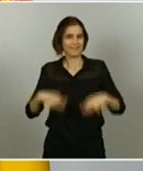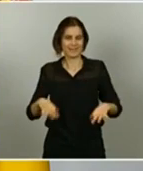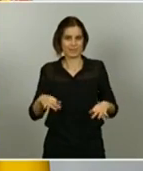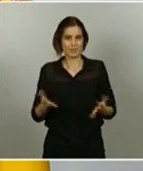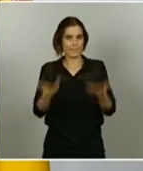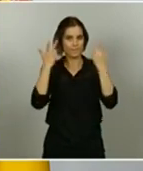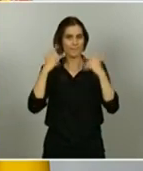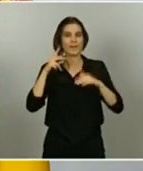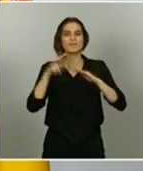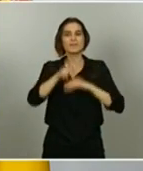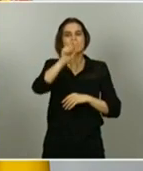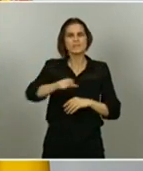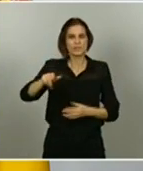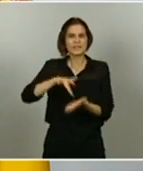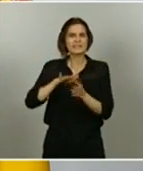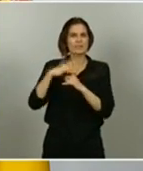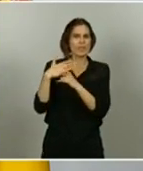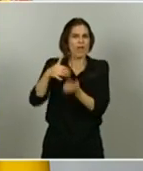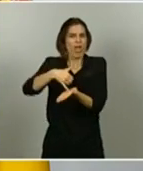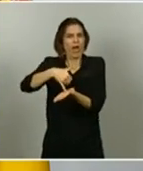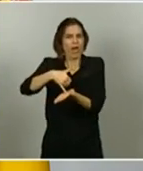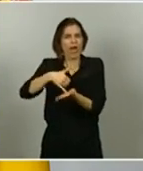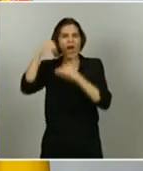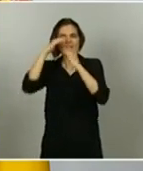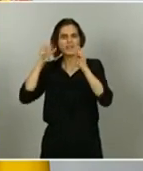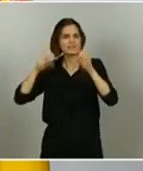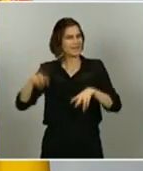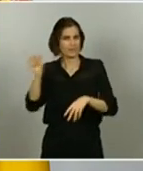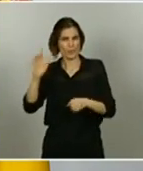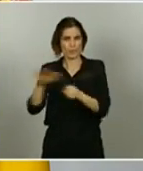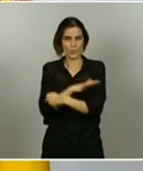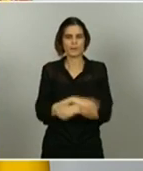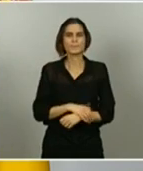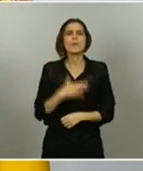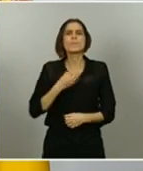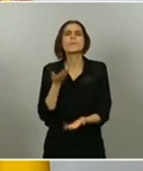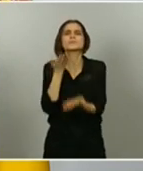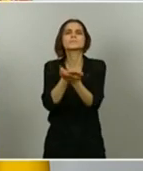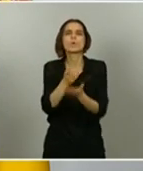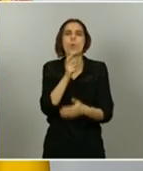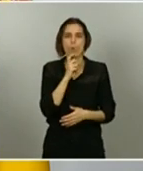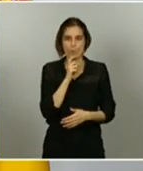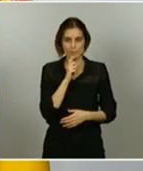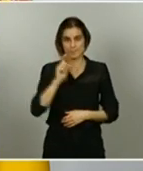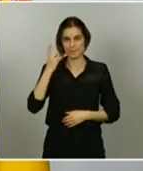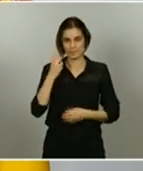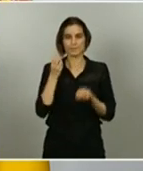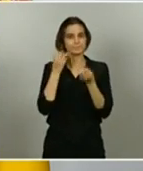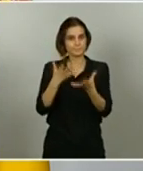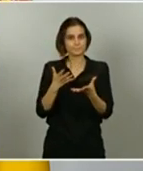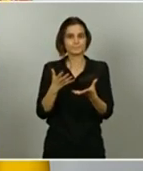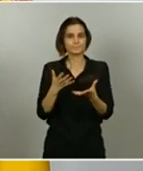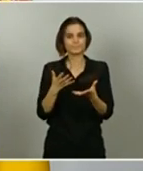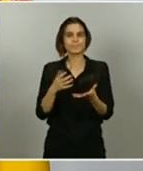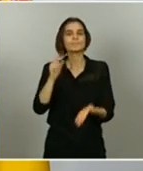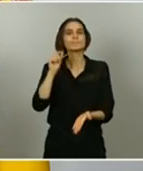desatendida. ¿Cómo se puede solicitar el ingreso mínimo vital? En primer lugar, les anuncio que se les concederá de oficio de forma inmediata